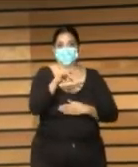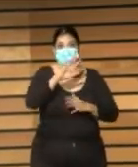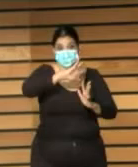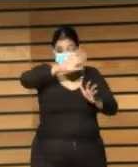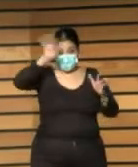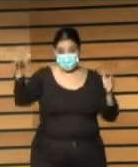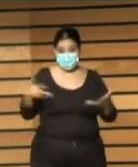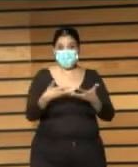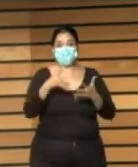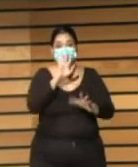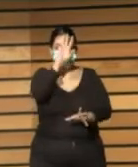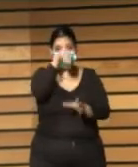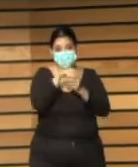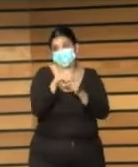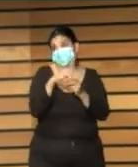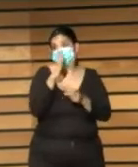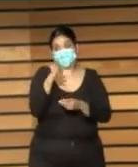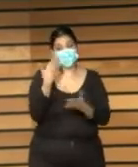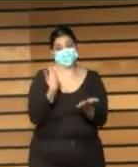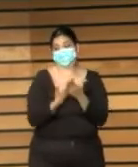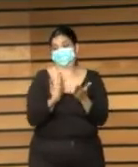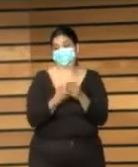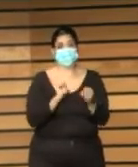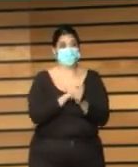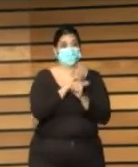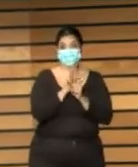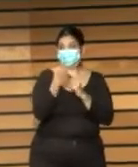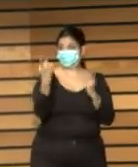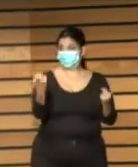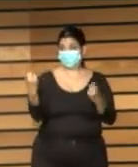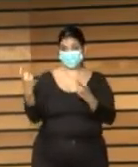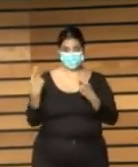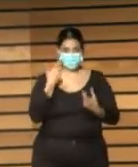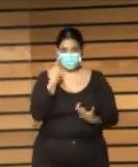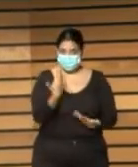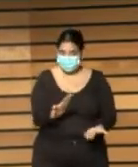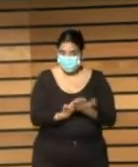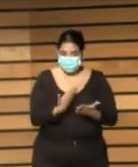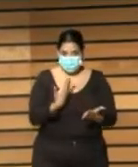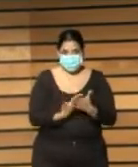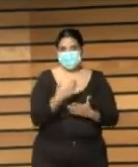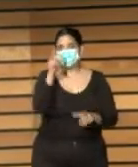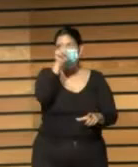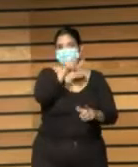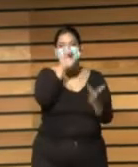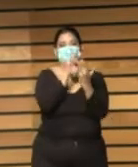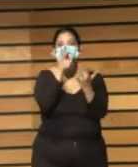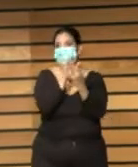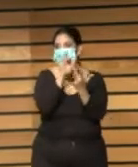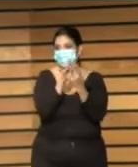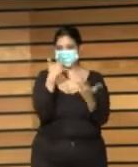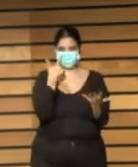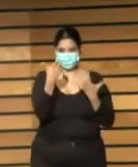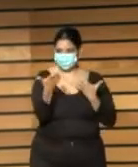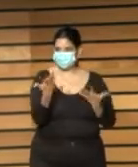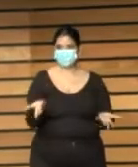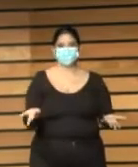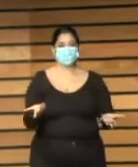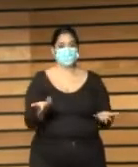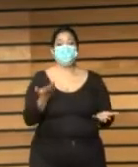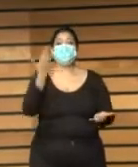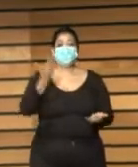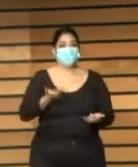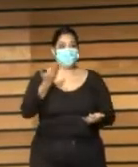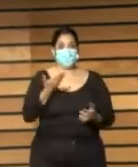todo después de la pandemia que nos ha demostrado que necesitamos estar online. Así, el portal de bibliotecas especializadas